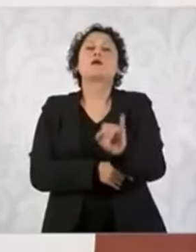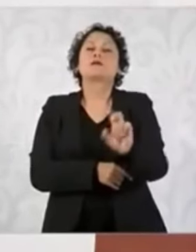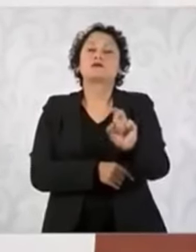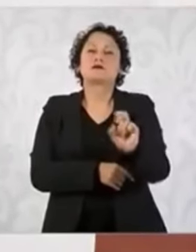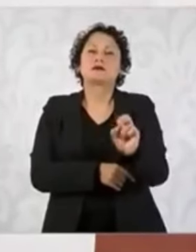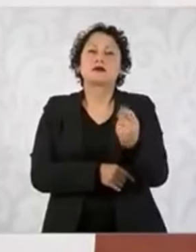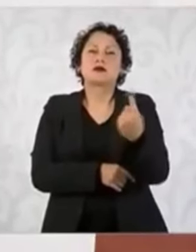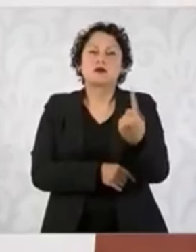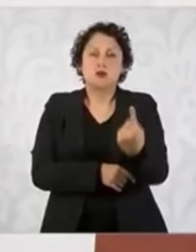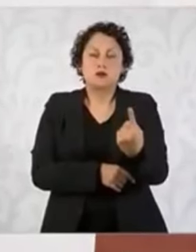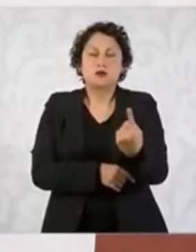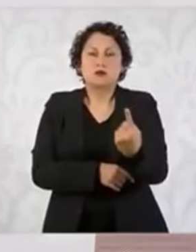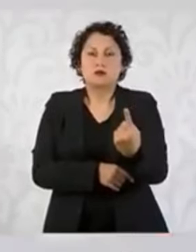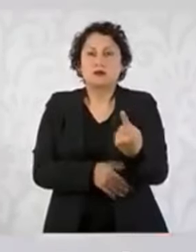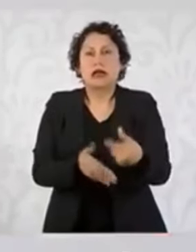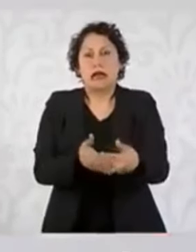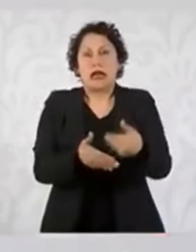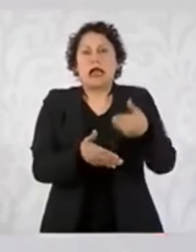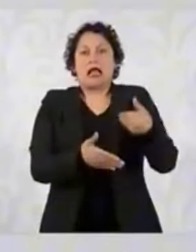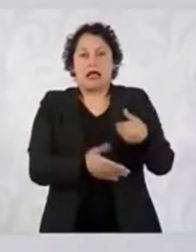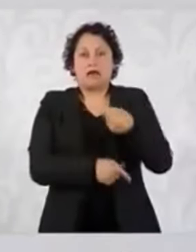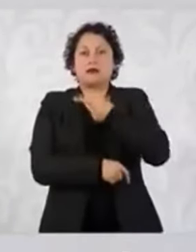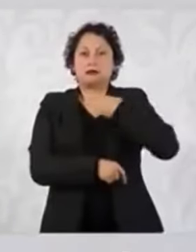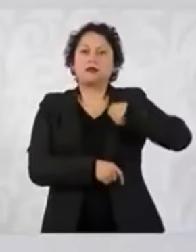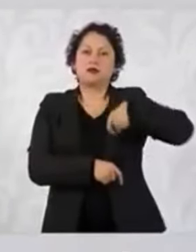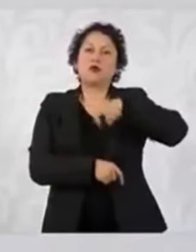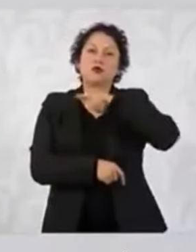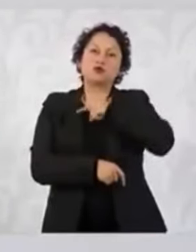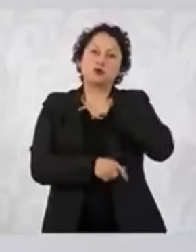y antes de eso estaríamos dando a conocer los cinco nombres.